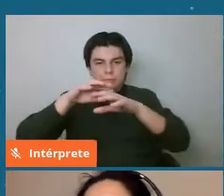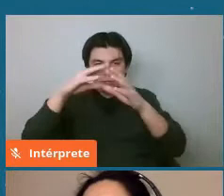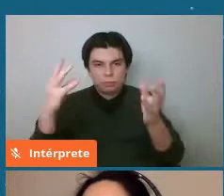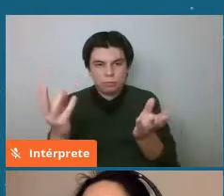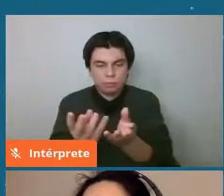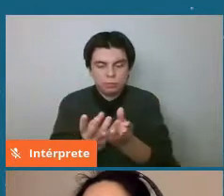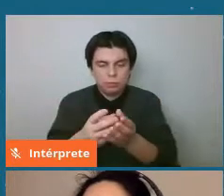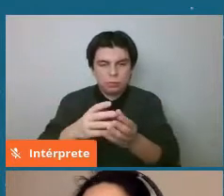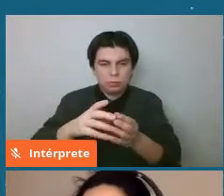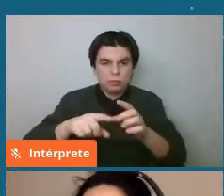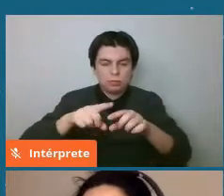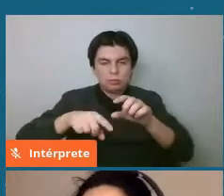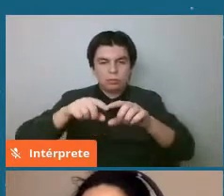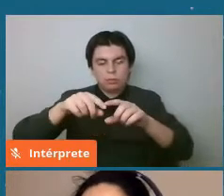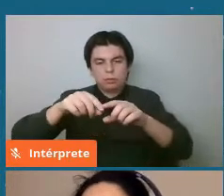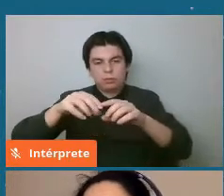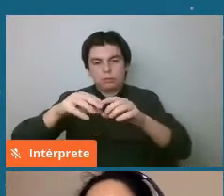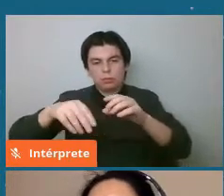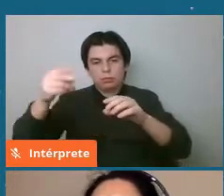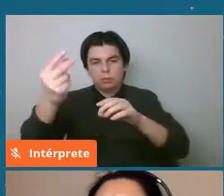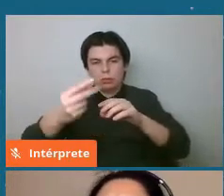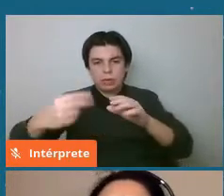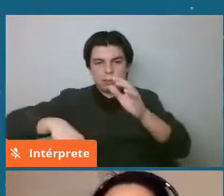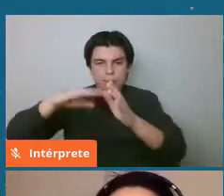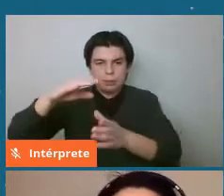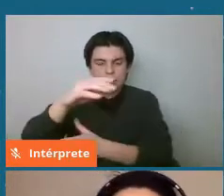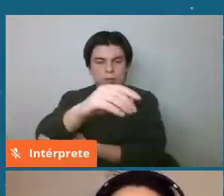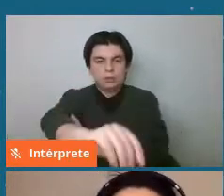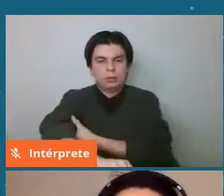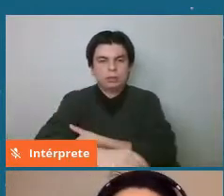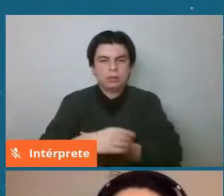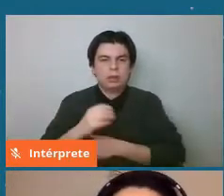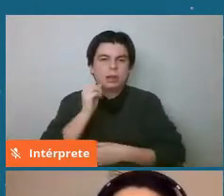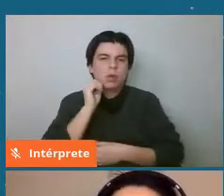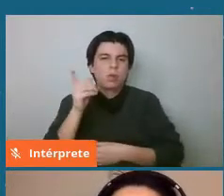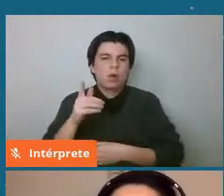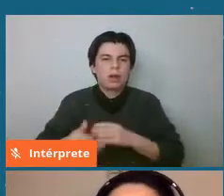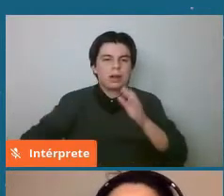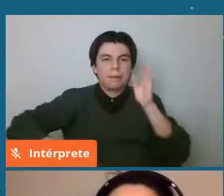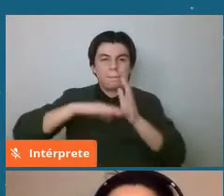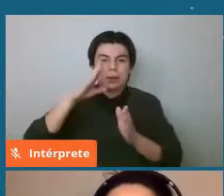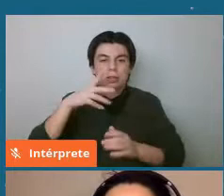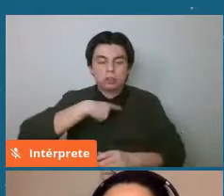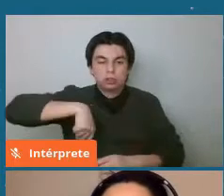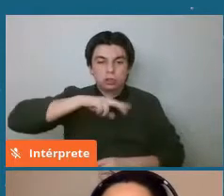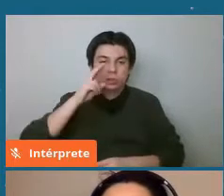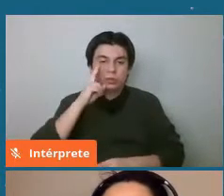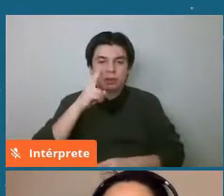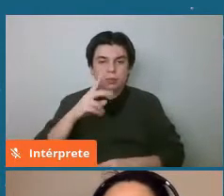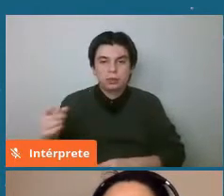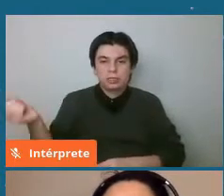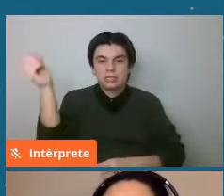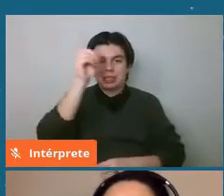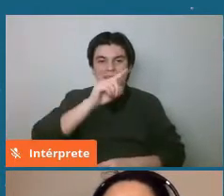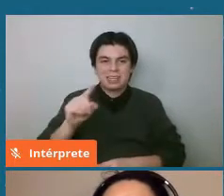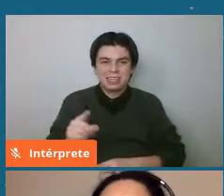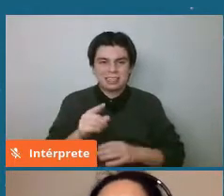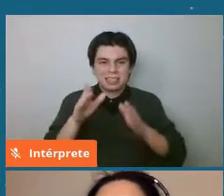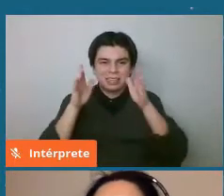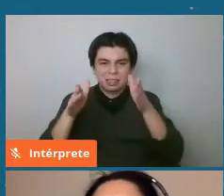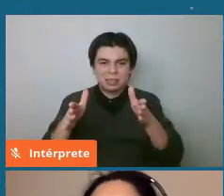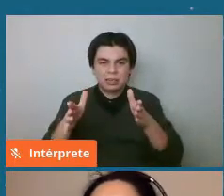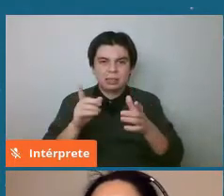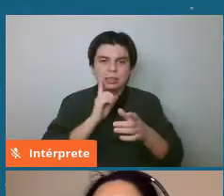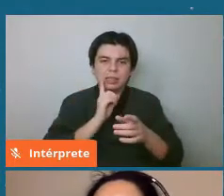los asteroides. Entonces, lo que domina, lo que más vemos es el tipo S, o que las composiciones